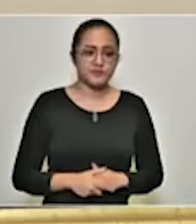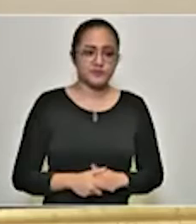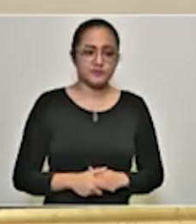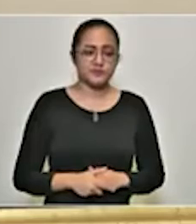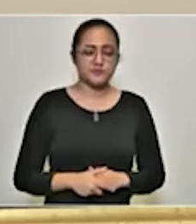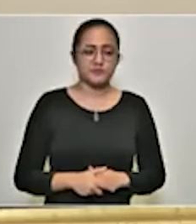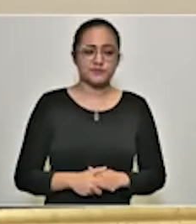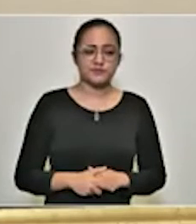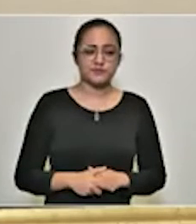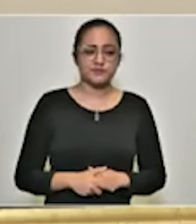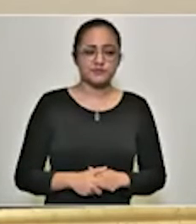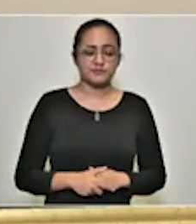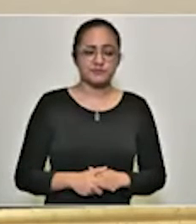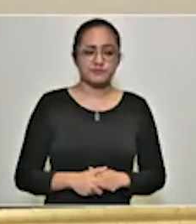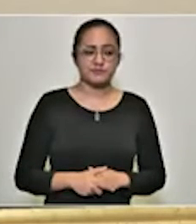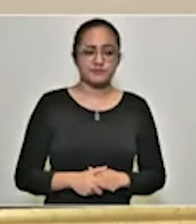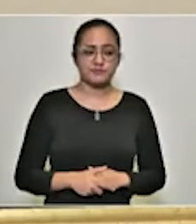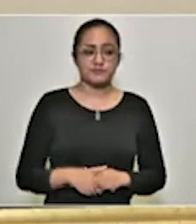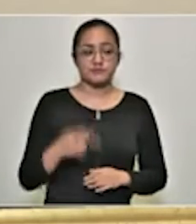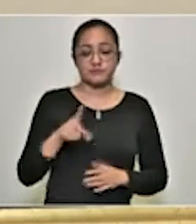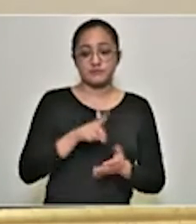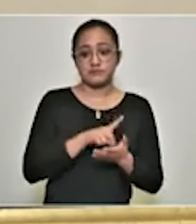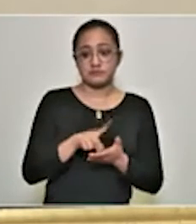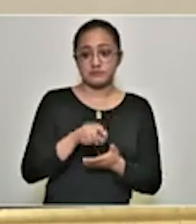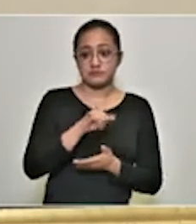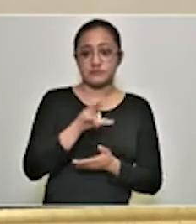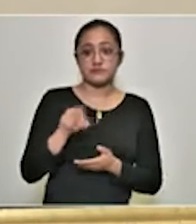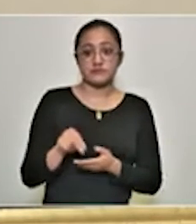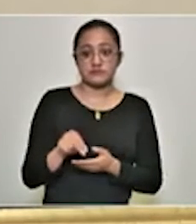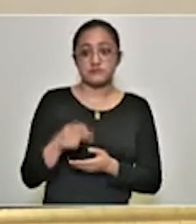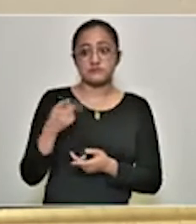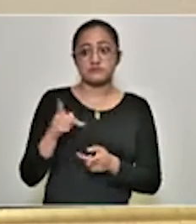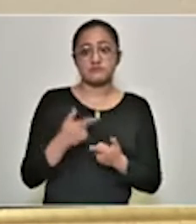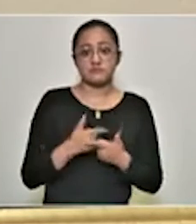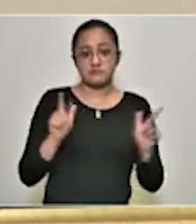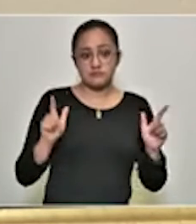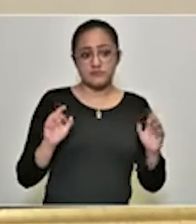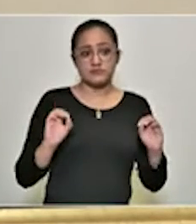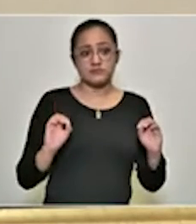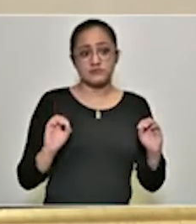viola sus derechos, sus libertades.